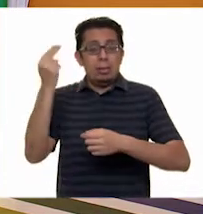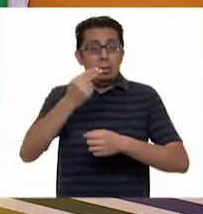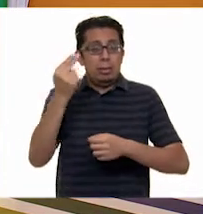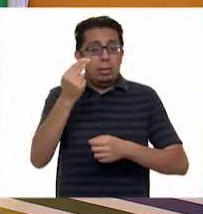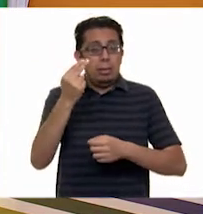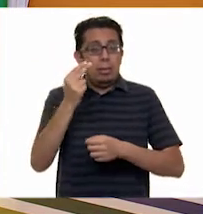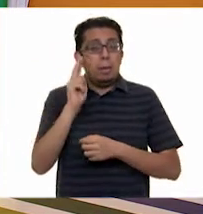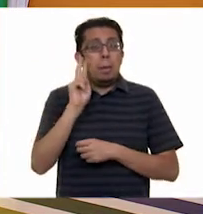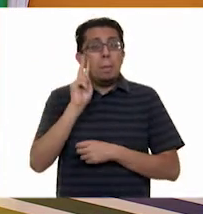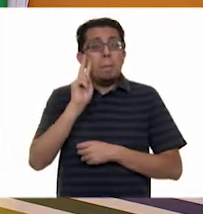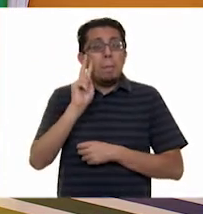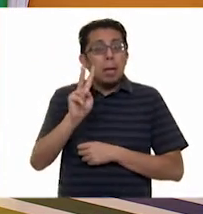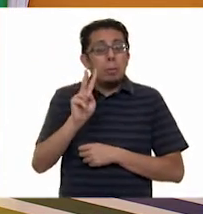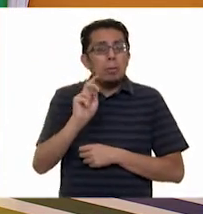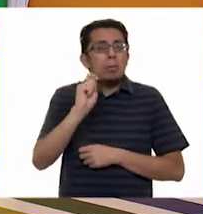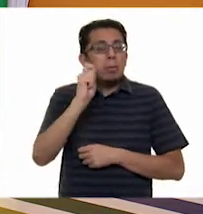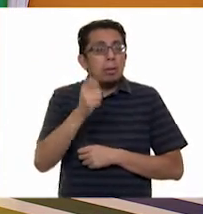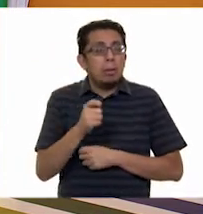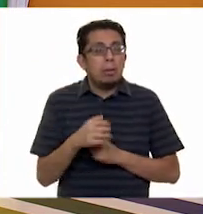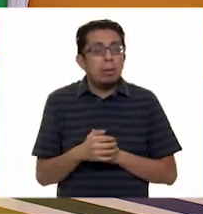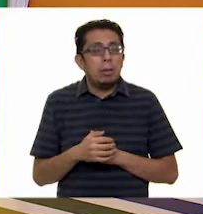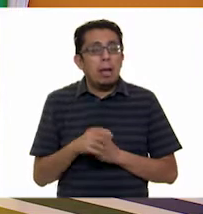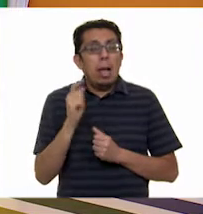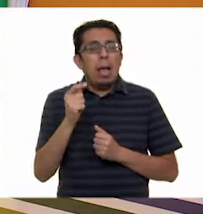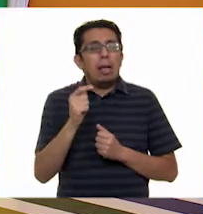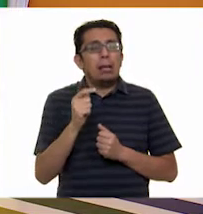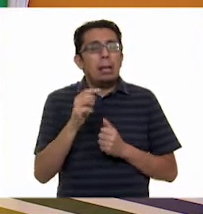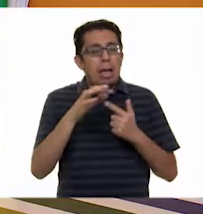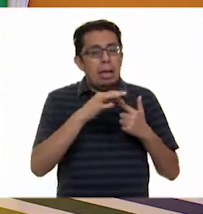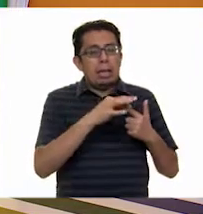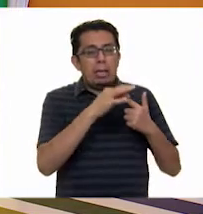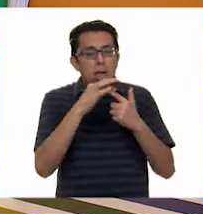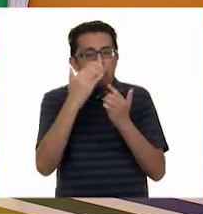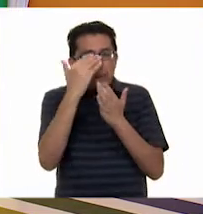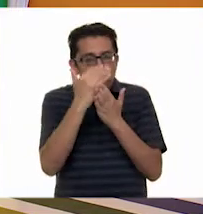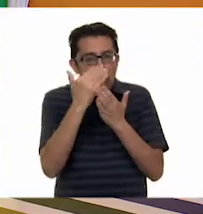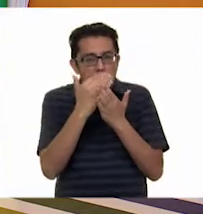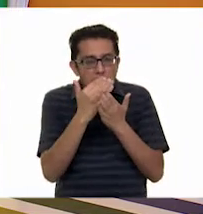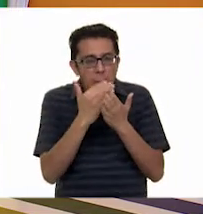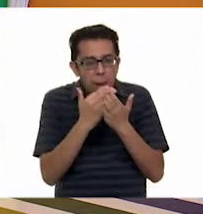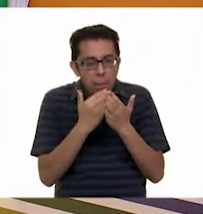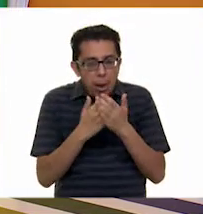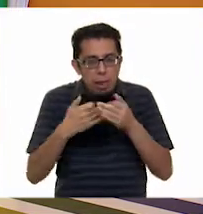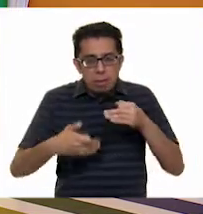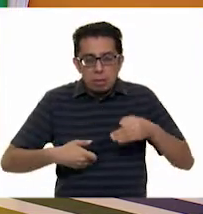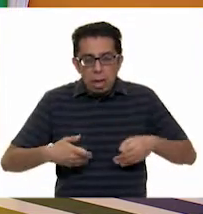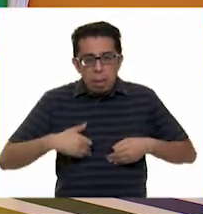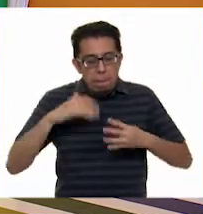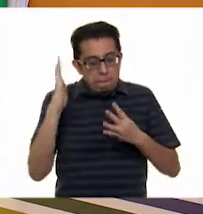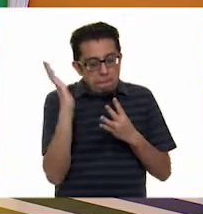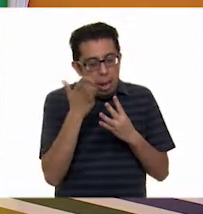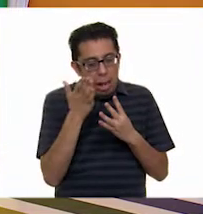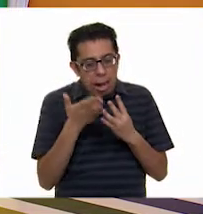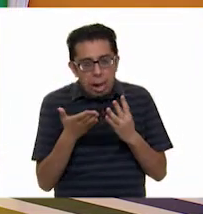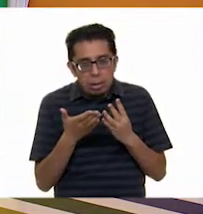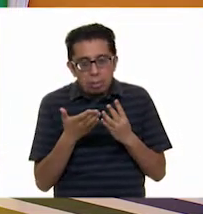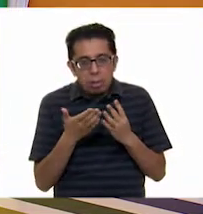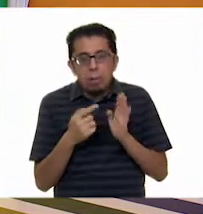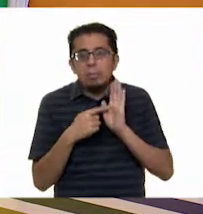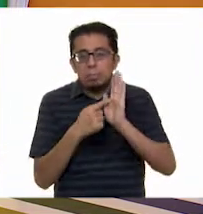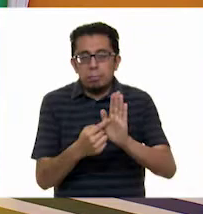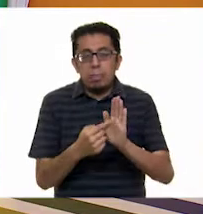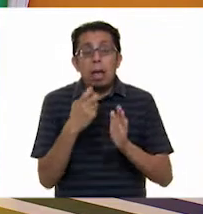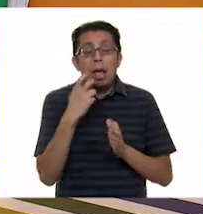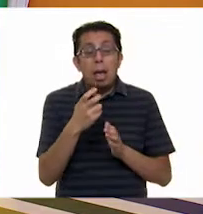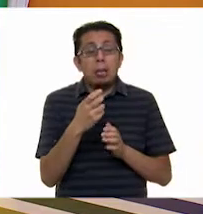veamos las partes de este guión teatral, de esta obra de teatro. Y vamos a ir localizando esas